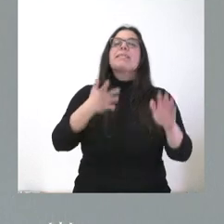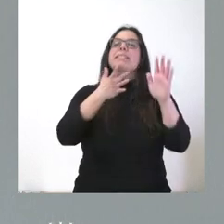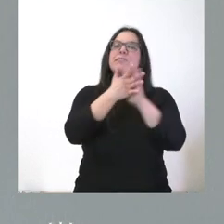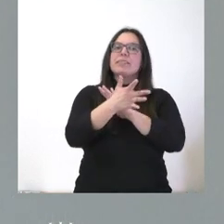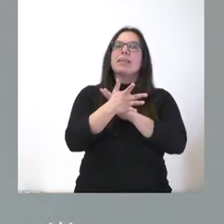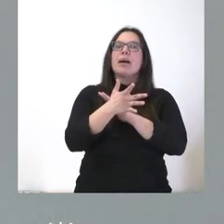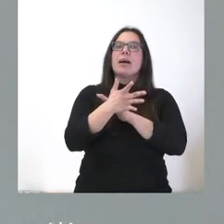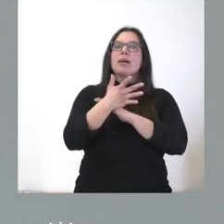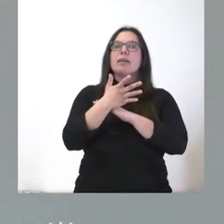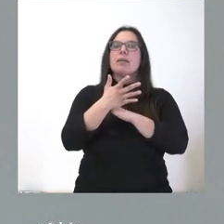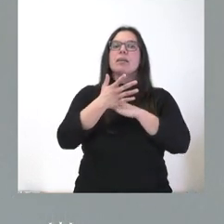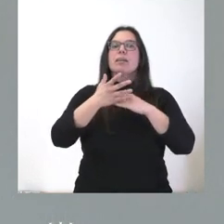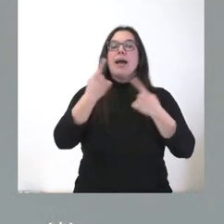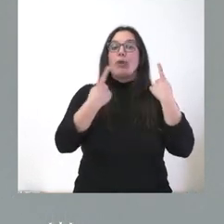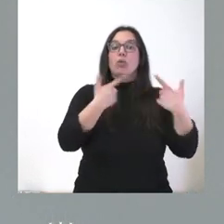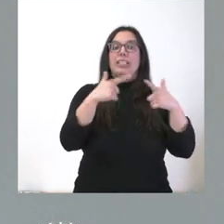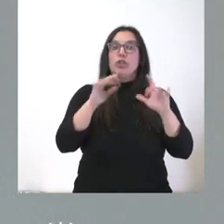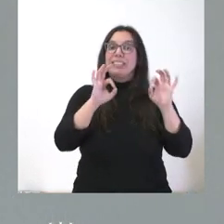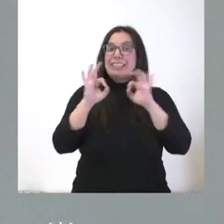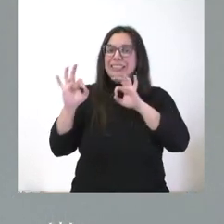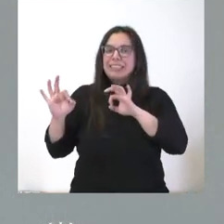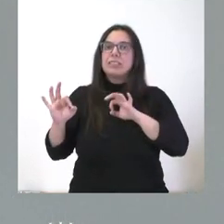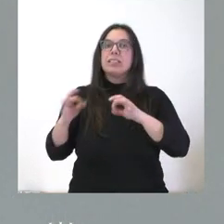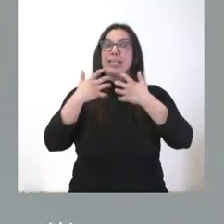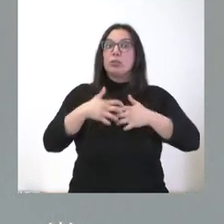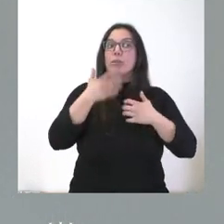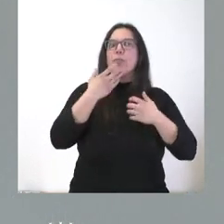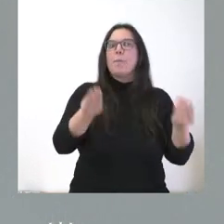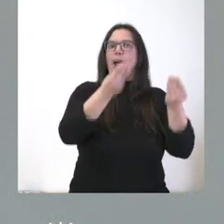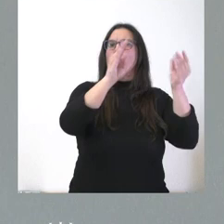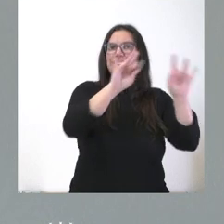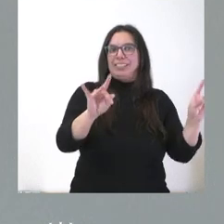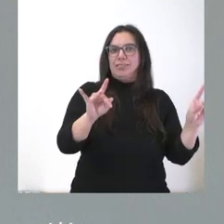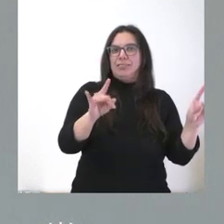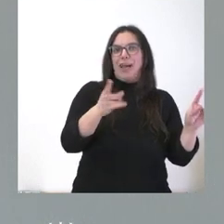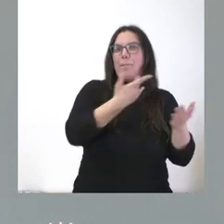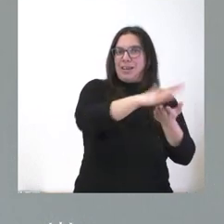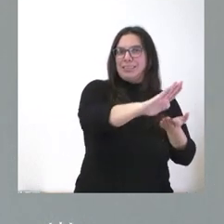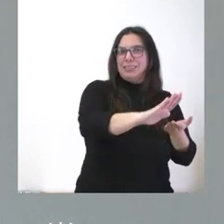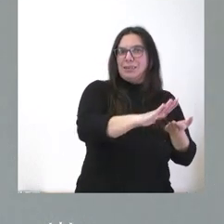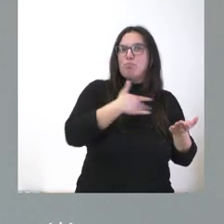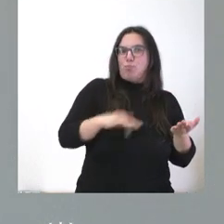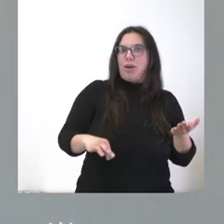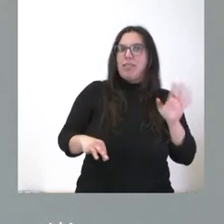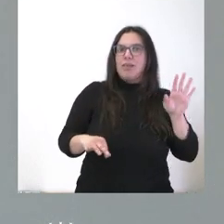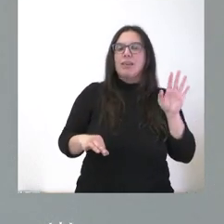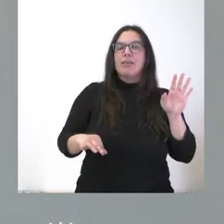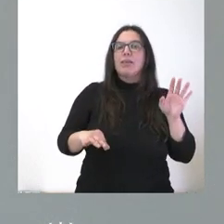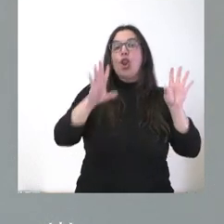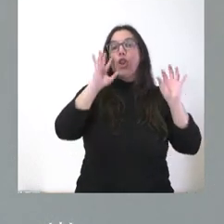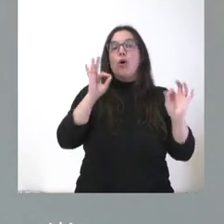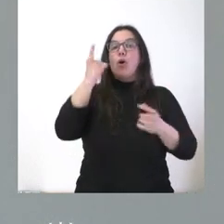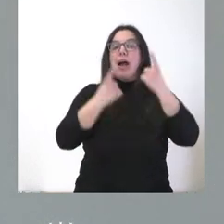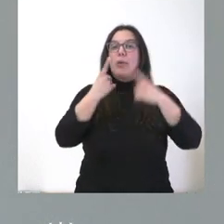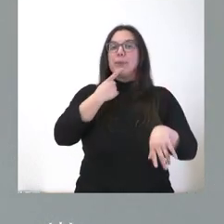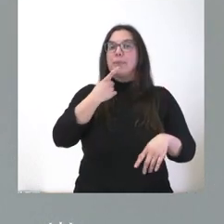expectativas mejores sobre algunos otros productivos, específicamente el sector industrial. Creemos que, lógicamente, algunas de las